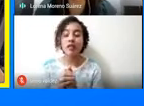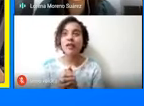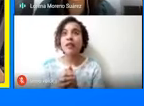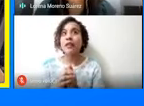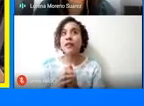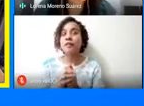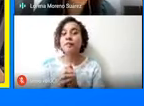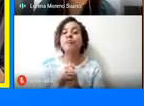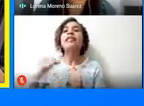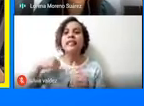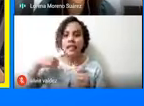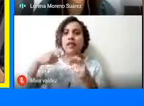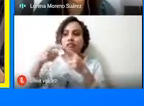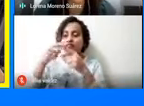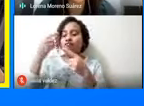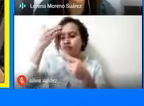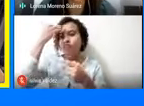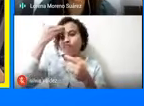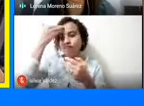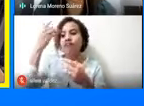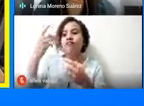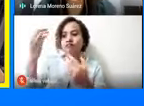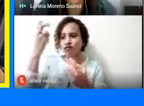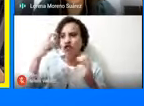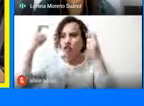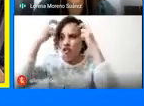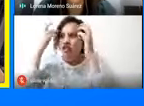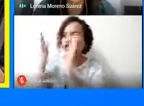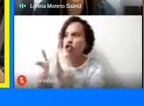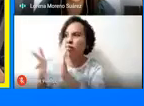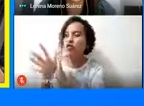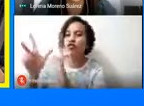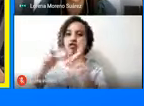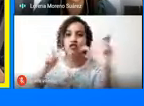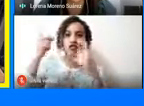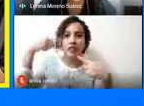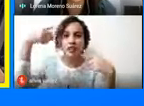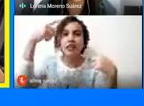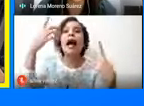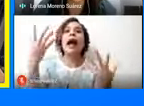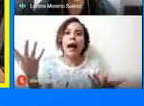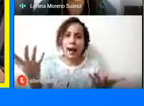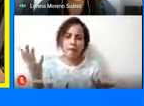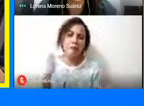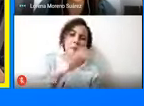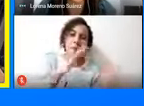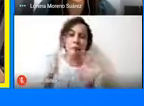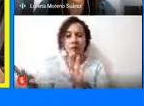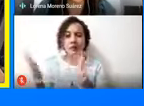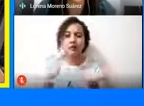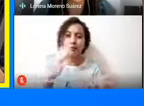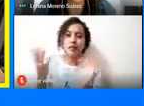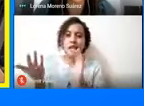tienen amplio conocimiento en temas de información turística, entonces, más o menos son